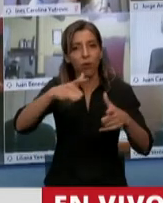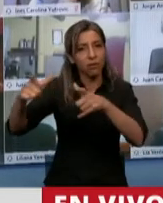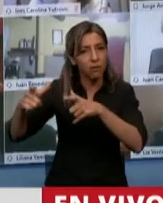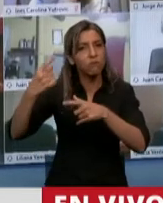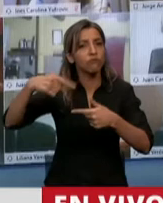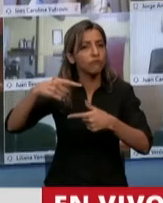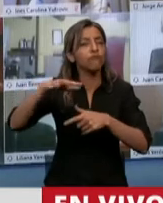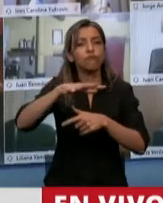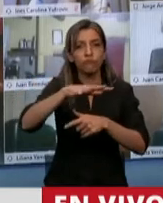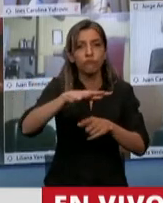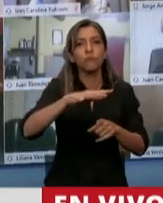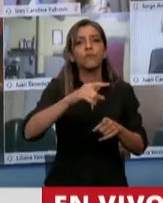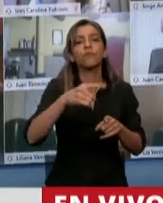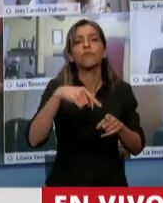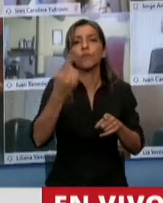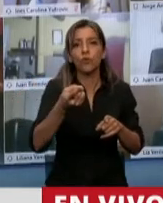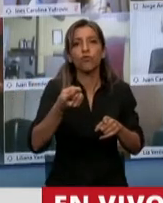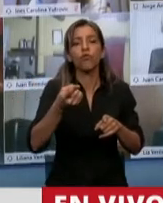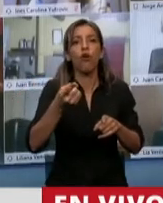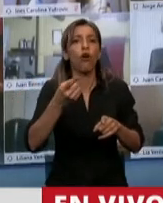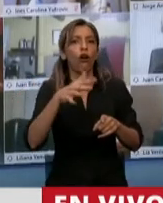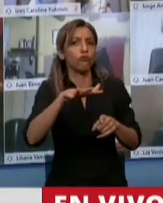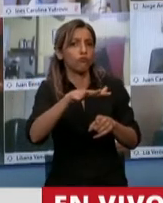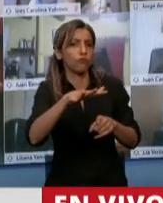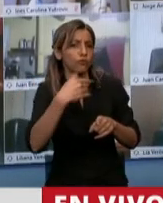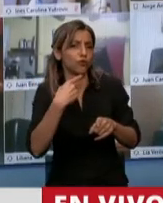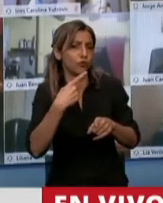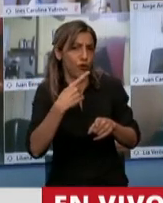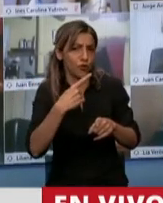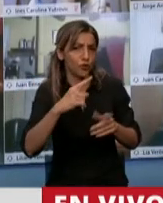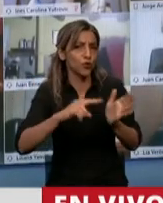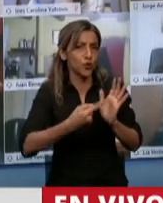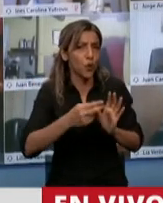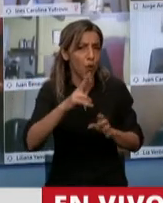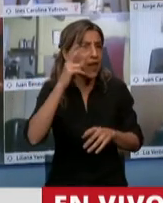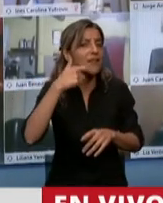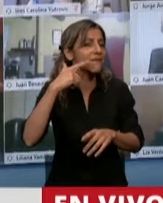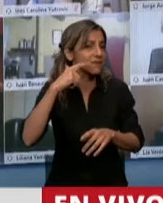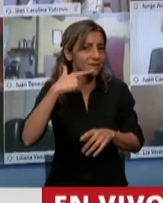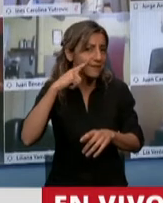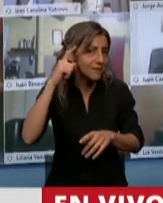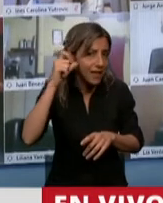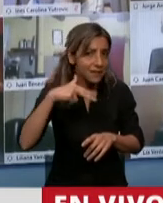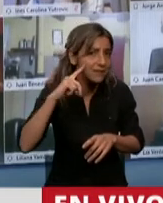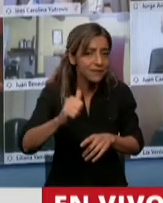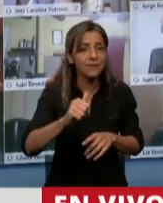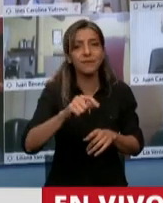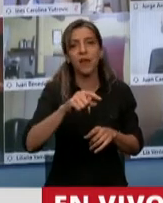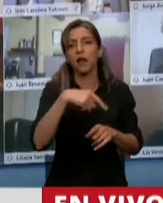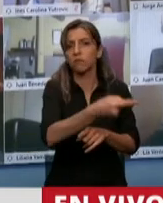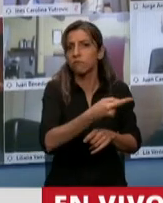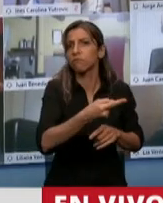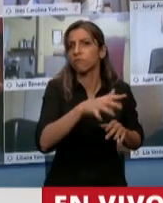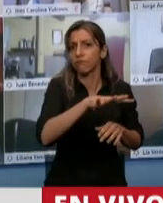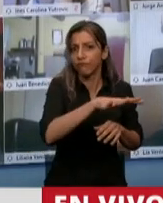avienal internacional de escultura que se realiza en la ciudad de Resistencia, como la pesca internacional del